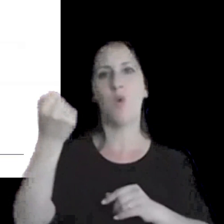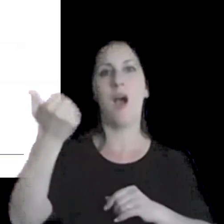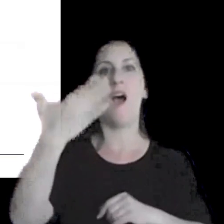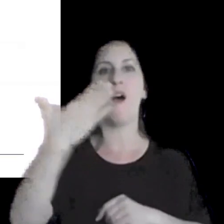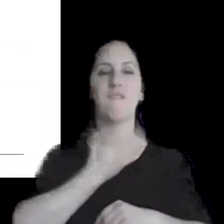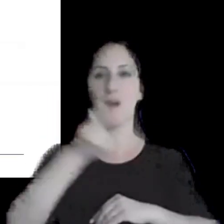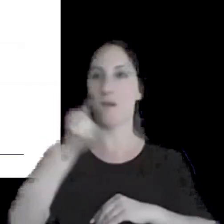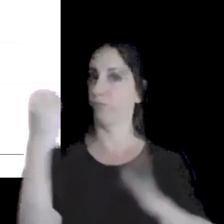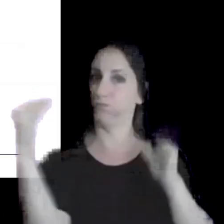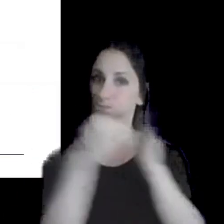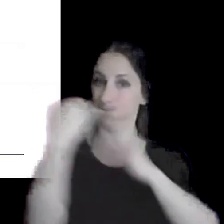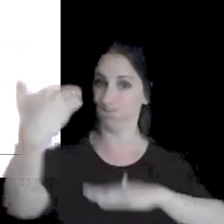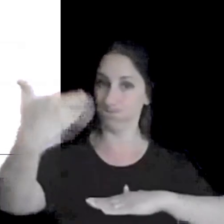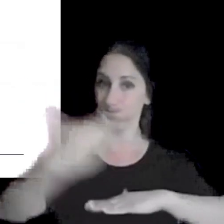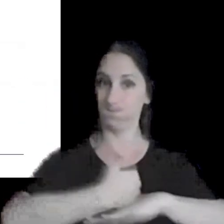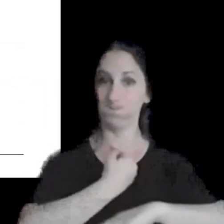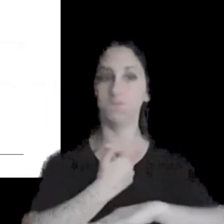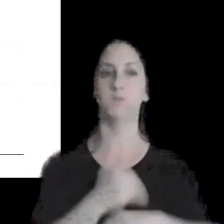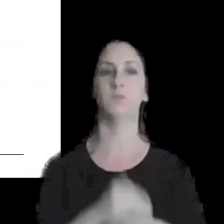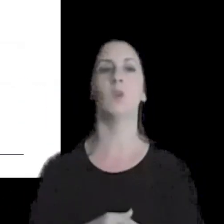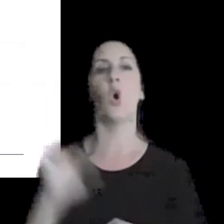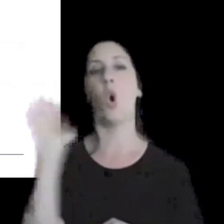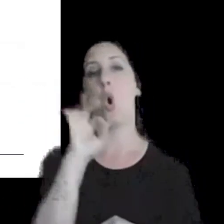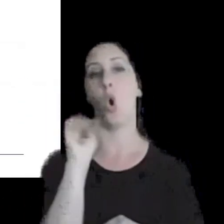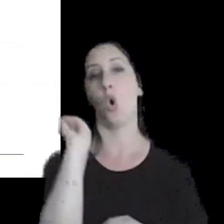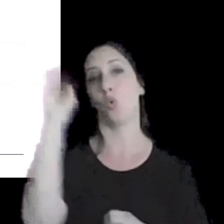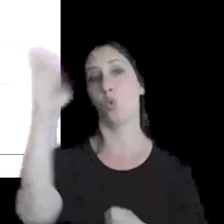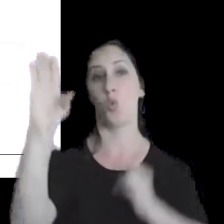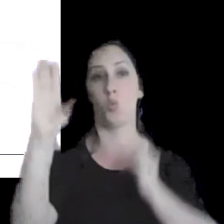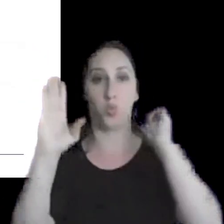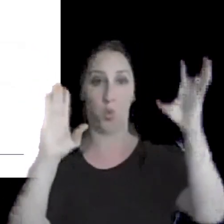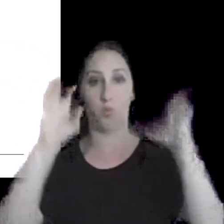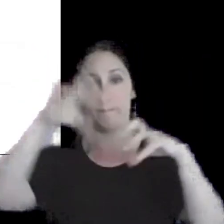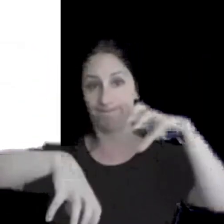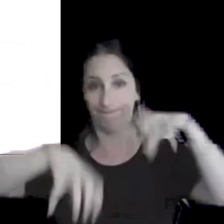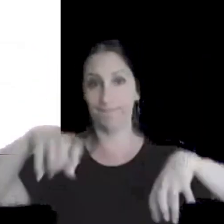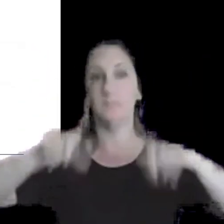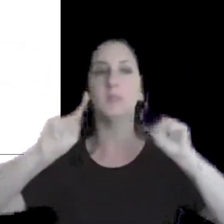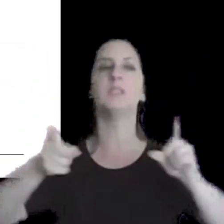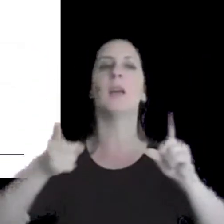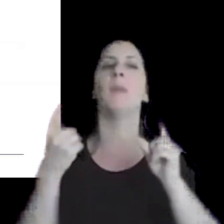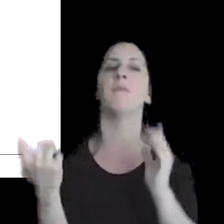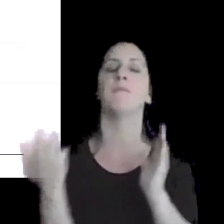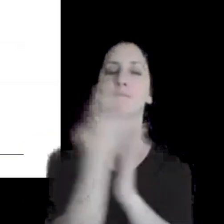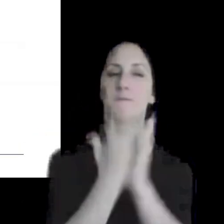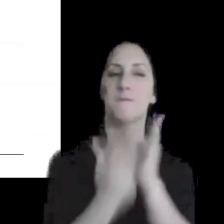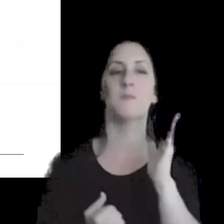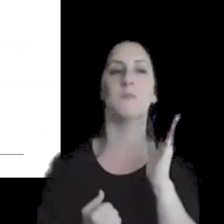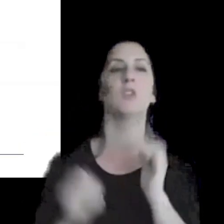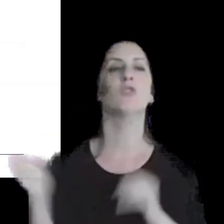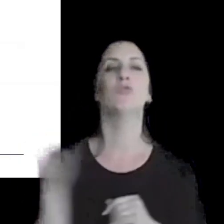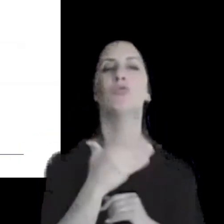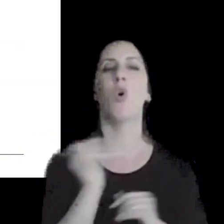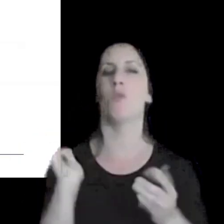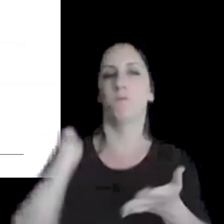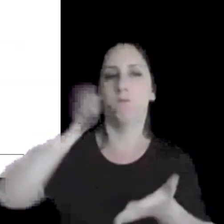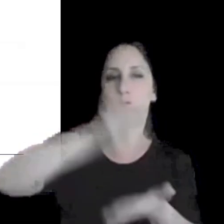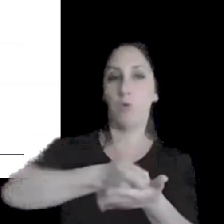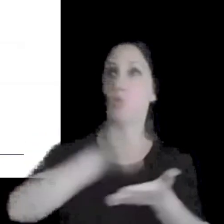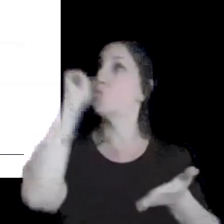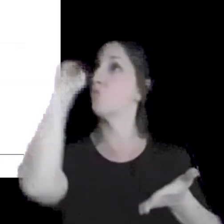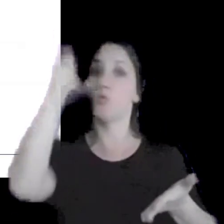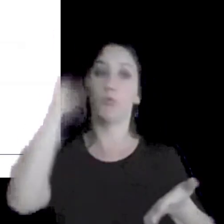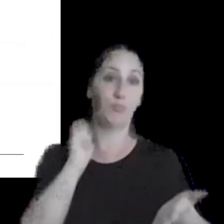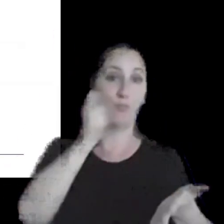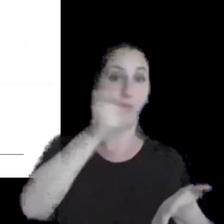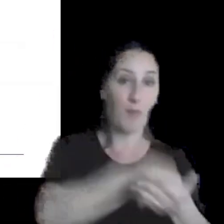Liga Profesional de Fútbol Argentino o los clubes va a estar alcanzada por retención toda suma abonada por los clubes a